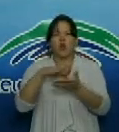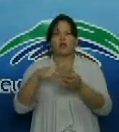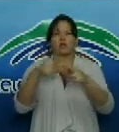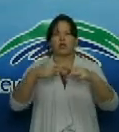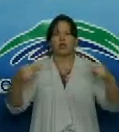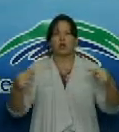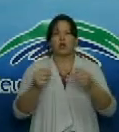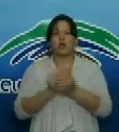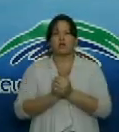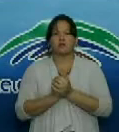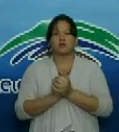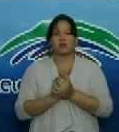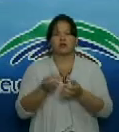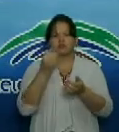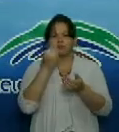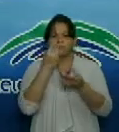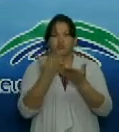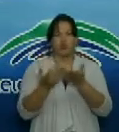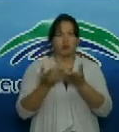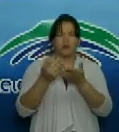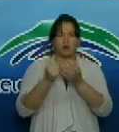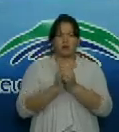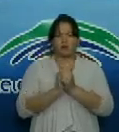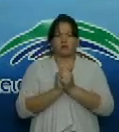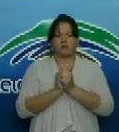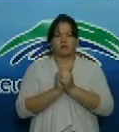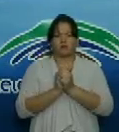la ciudad cubana de los parques Flavio buenas tardes